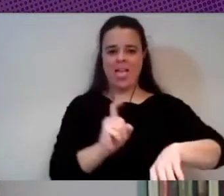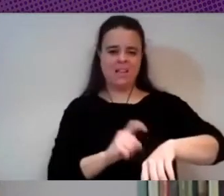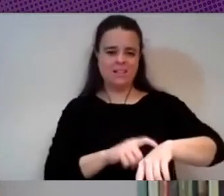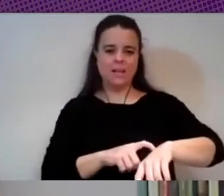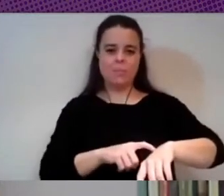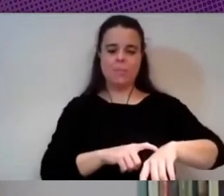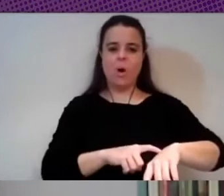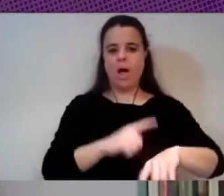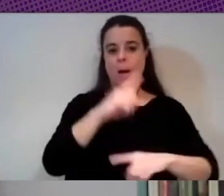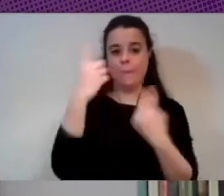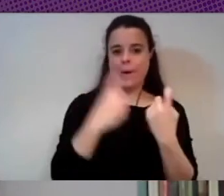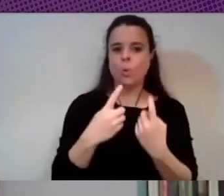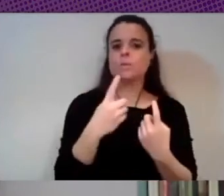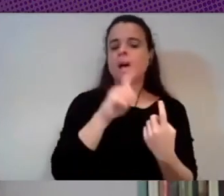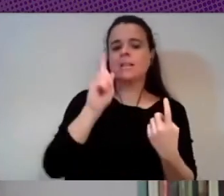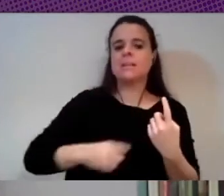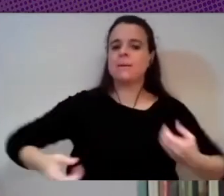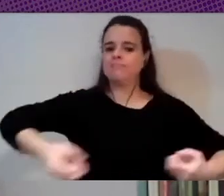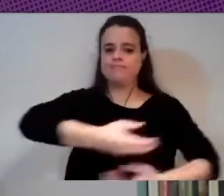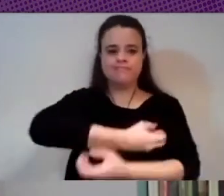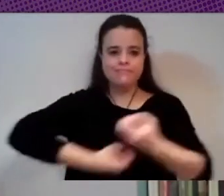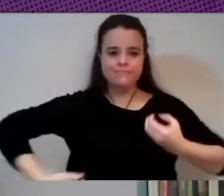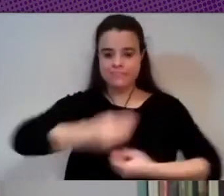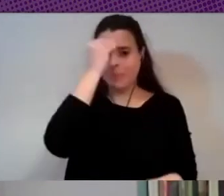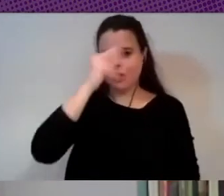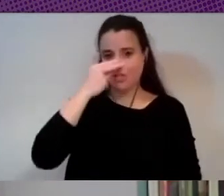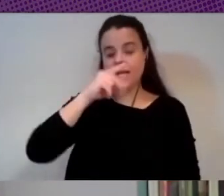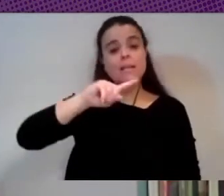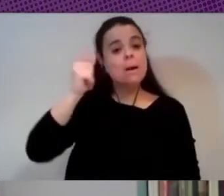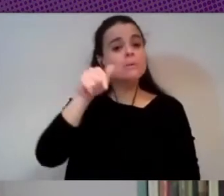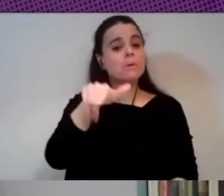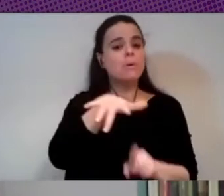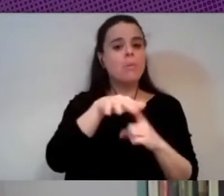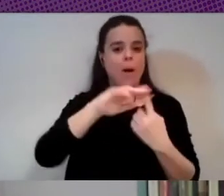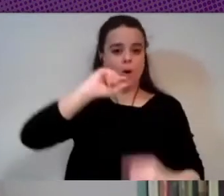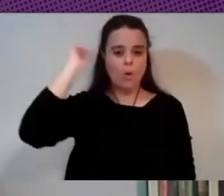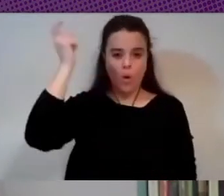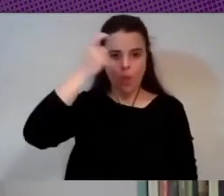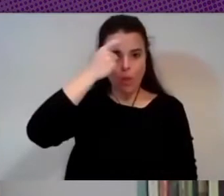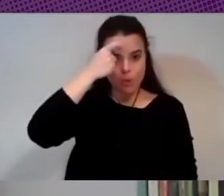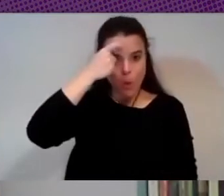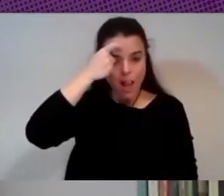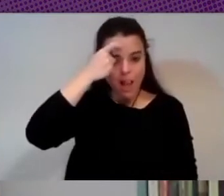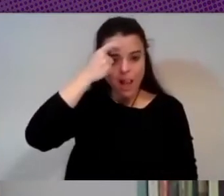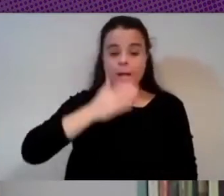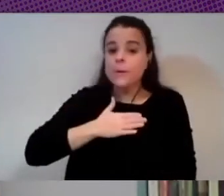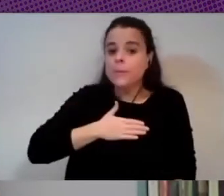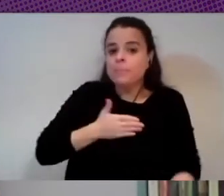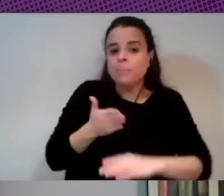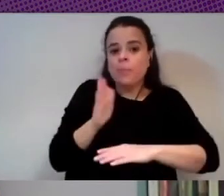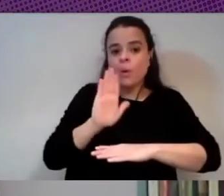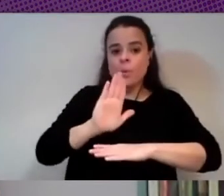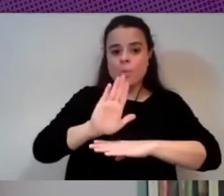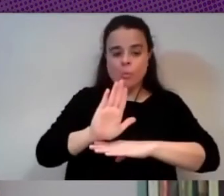lo más interesante pero este es el marco conceptual desde el que estamos llevando adelante esta propuesta sí